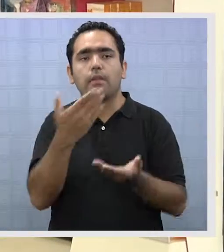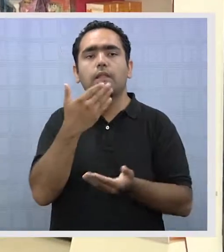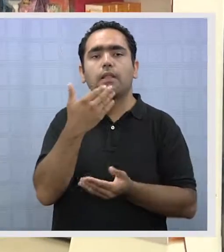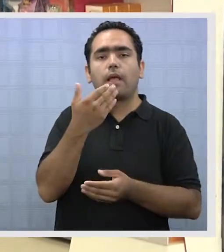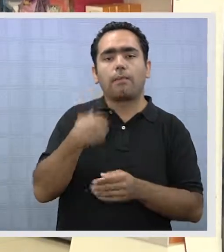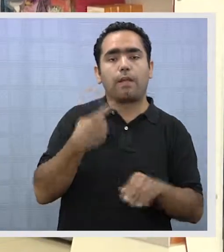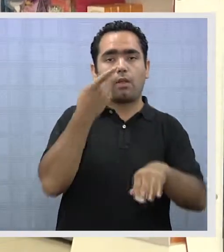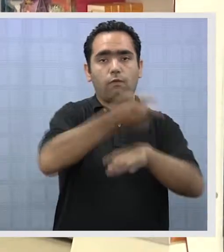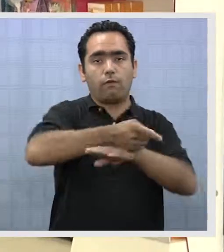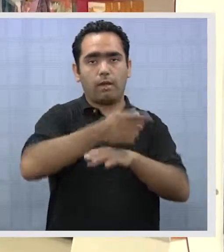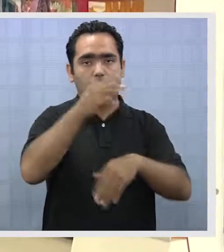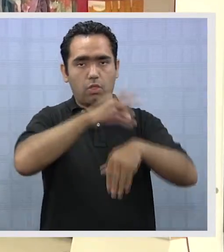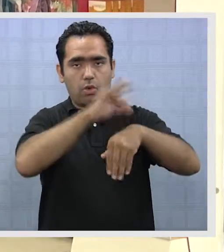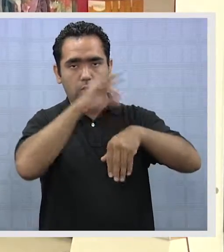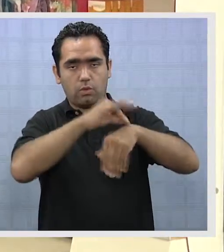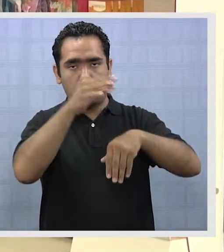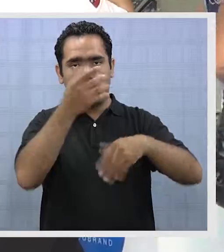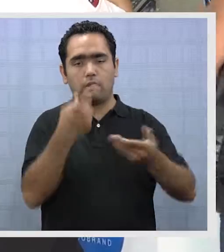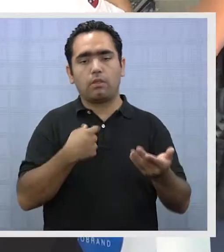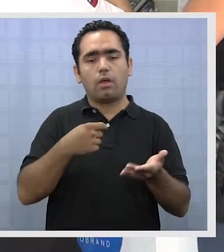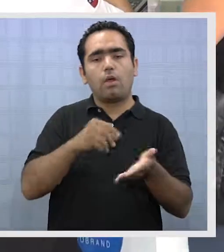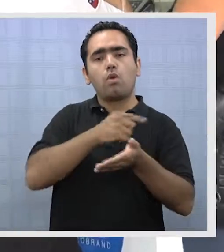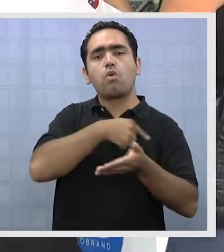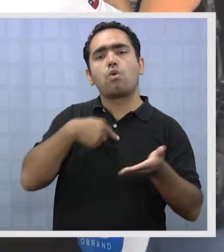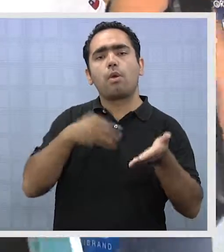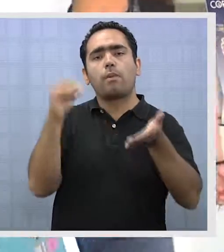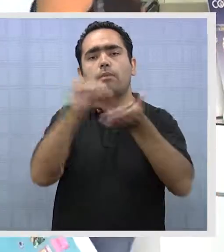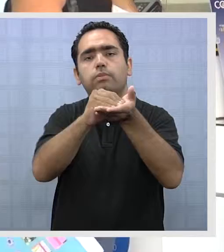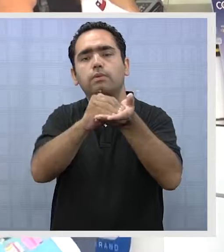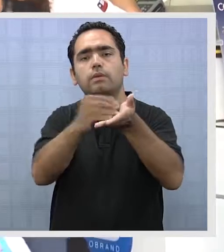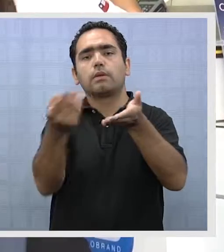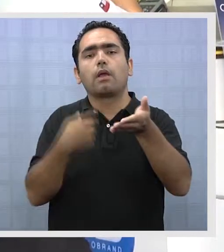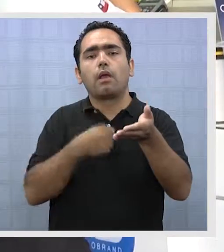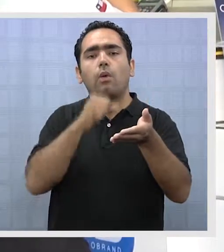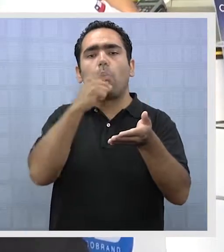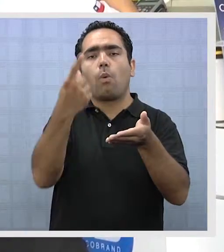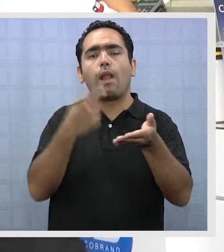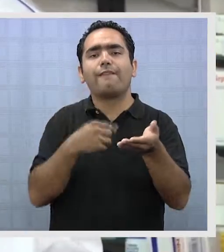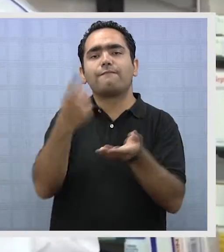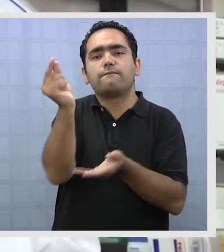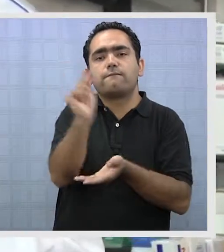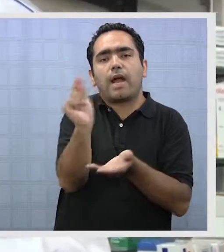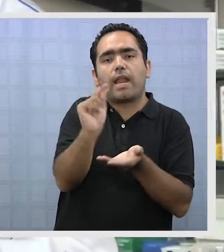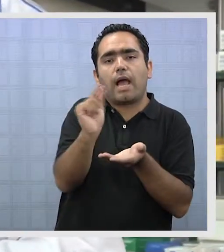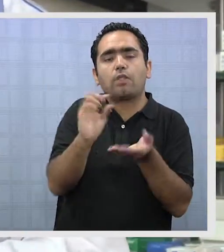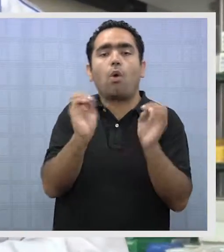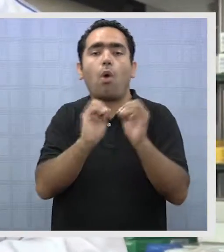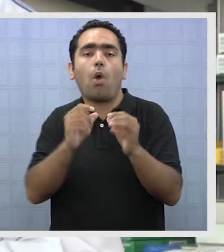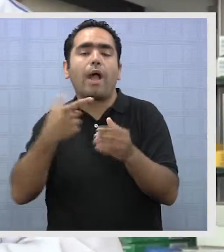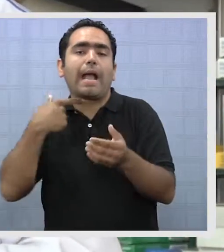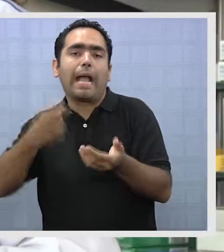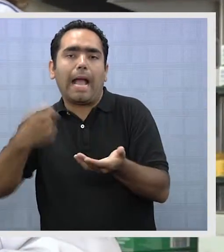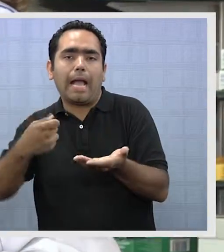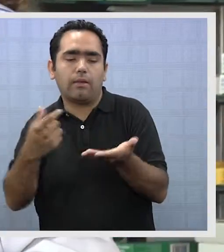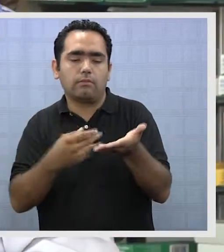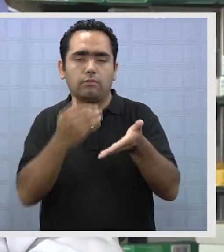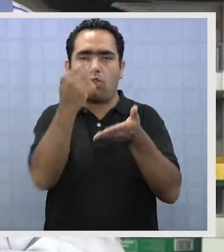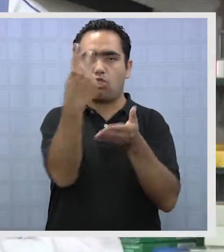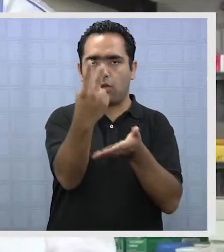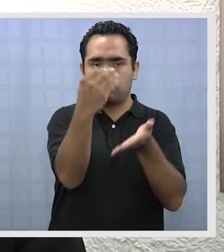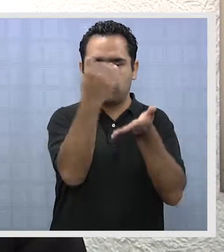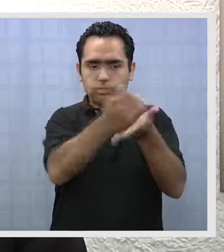además de obligar a los médicos a incluir en la receta de los pacientes el nombre del remedio genérico para que después él decida cuál comprar.